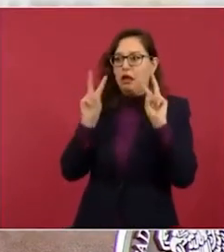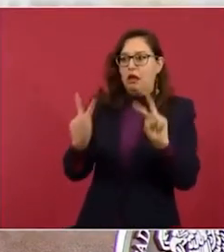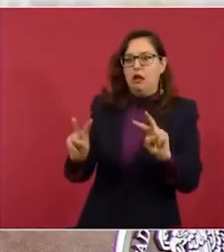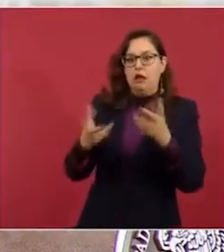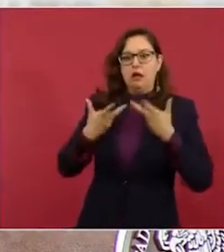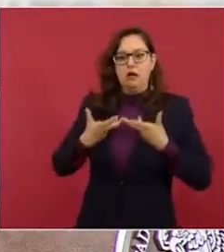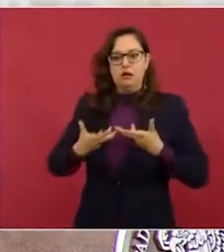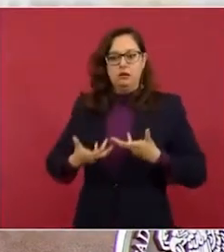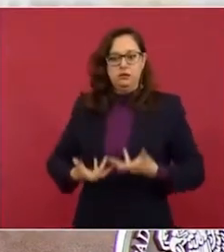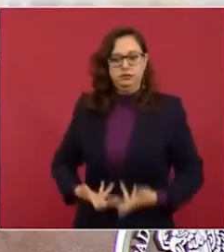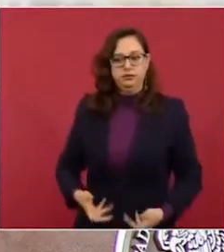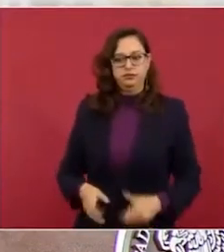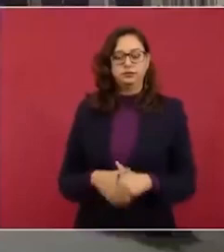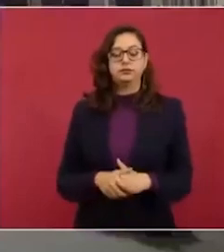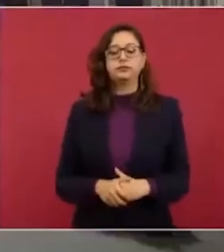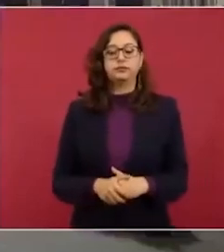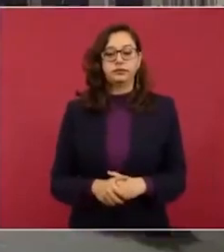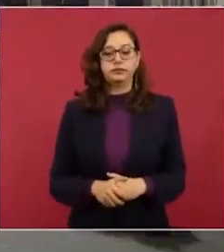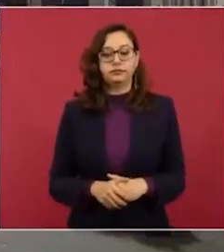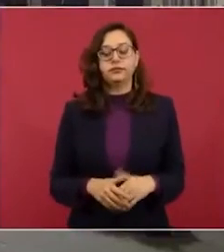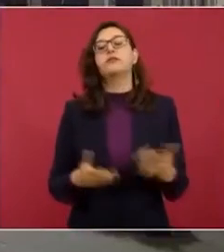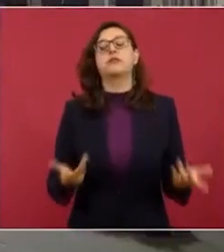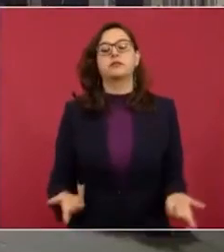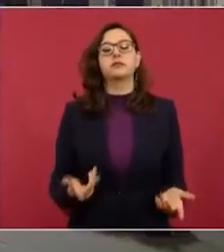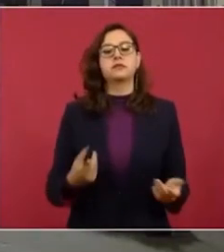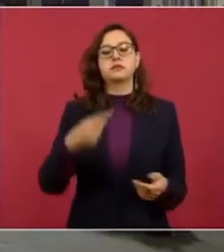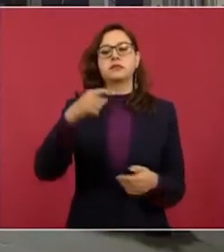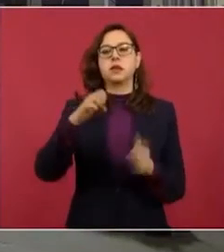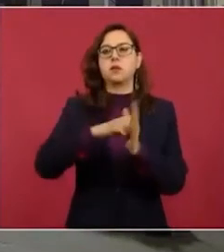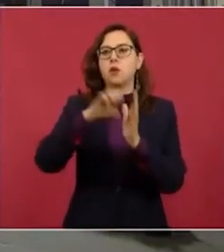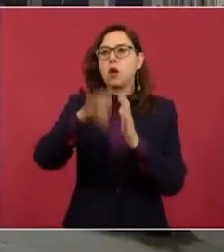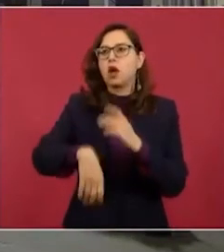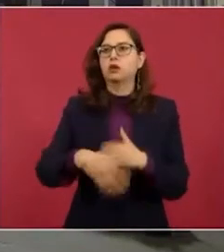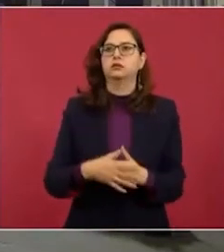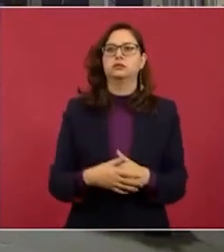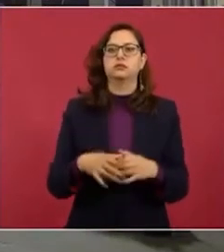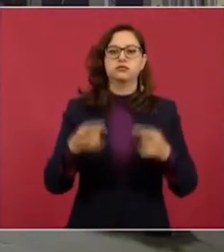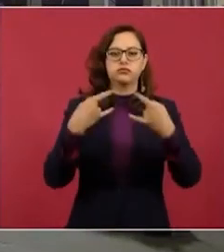que pudieran quemar las puertas del palacio,